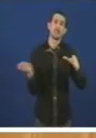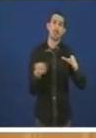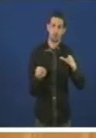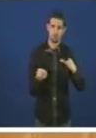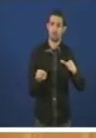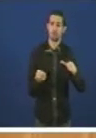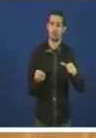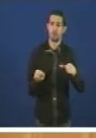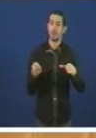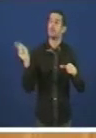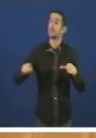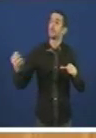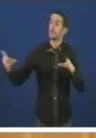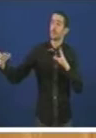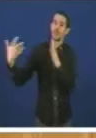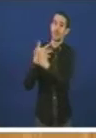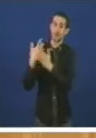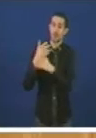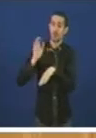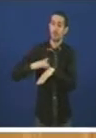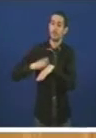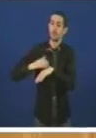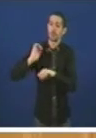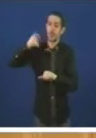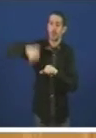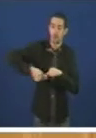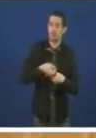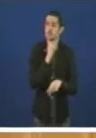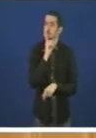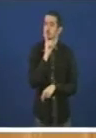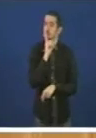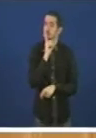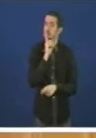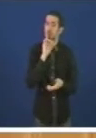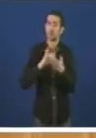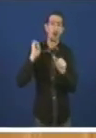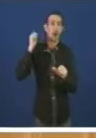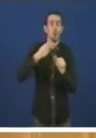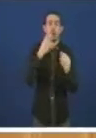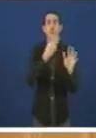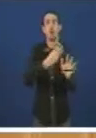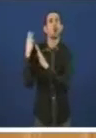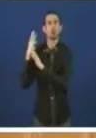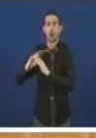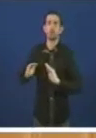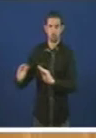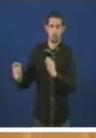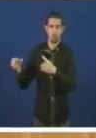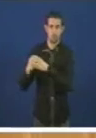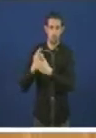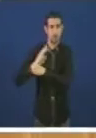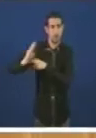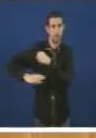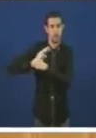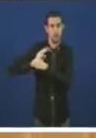tamén por que estivo exilente ante a inactividade dos últimos oito anos que son realmente os causantes da